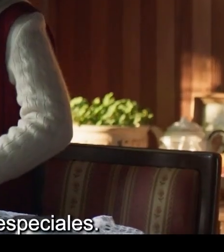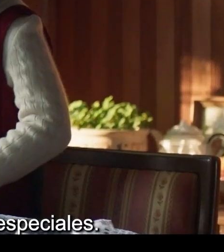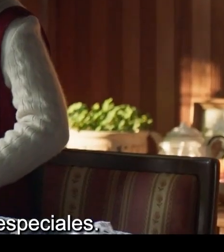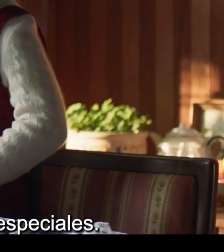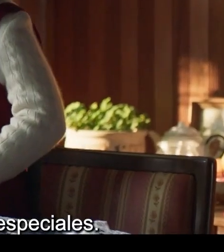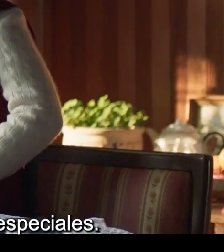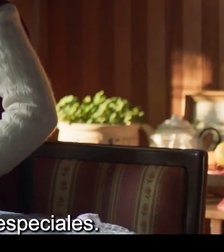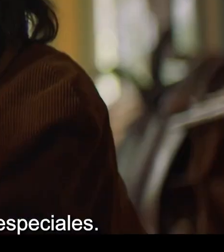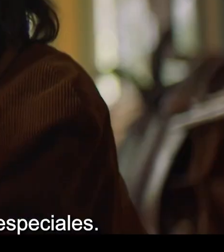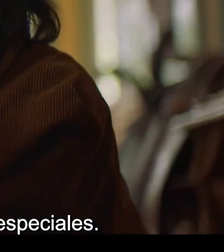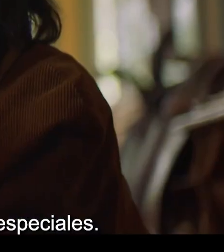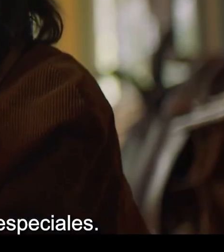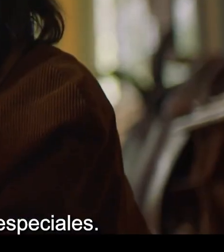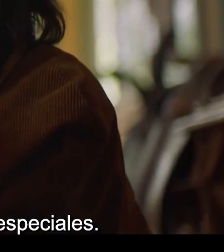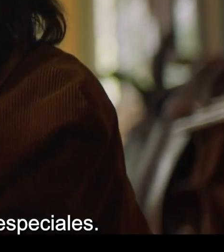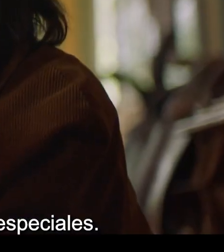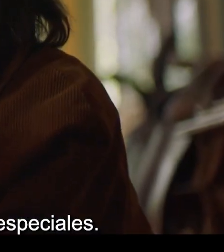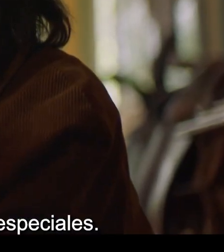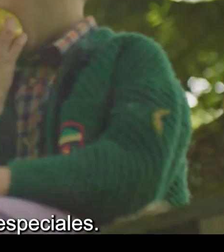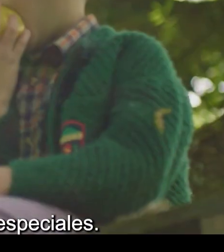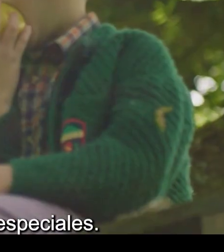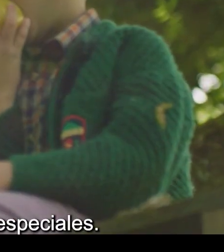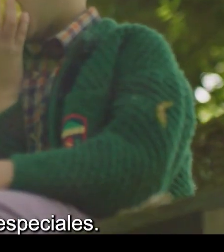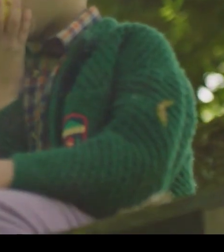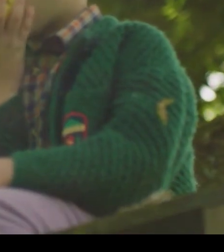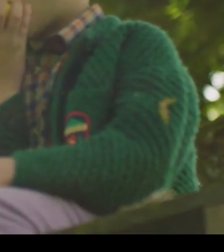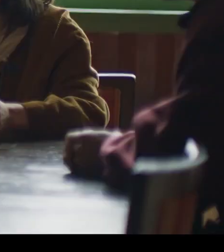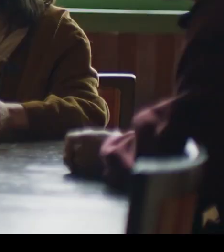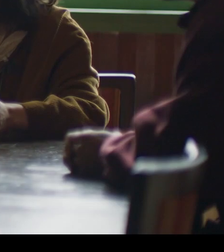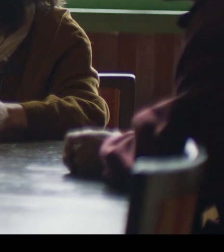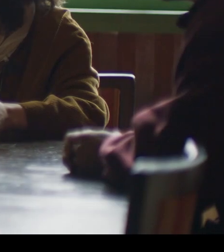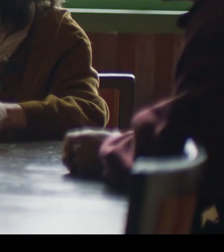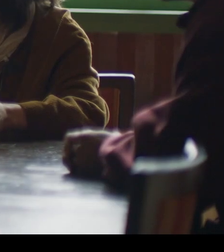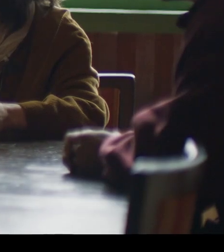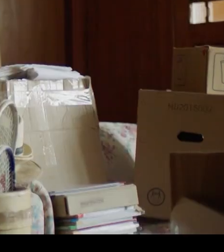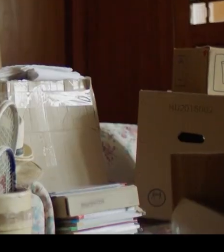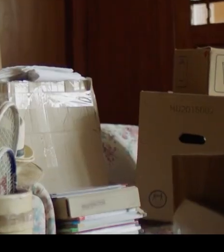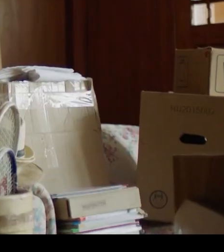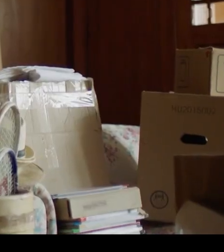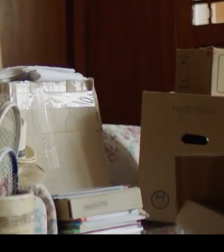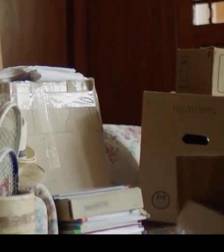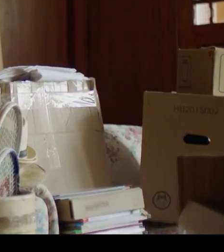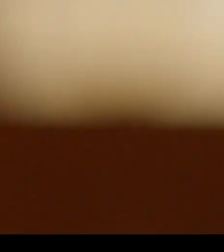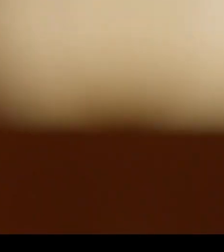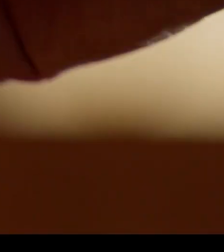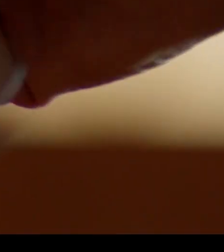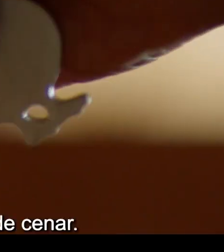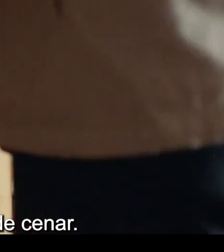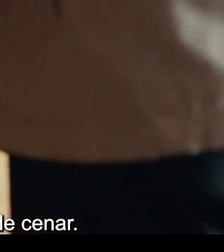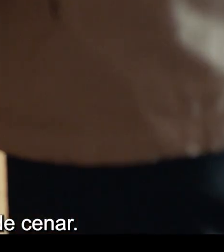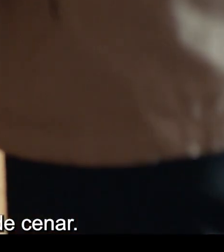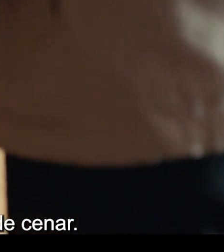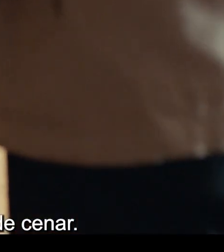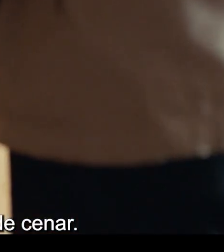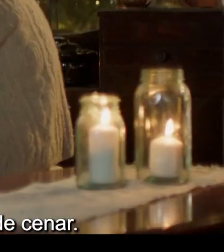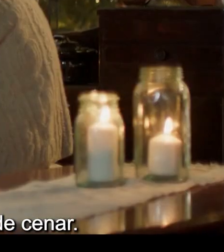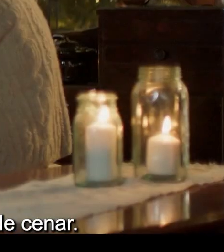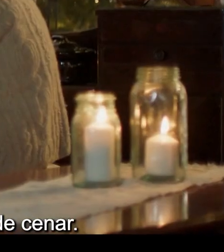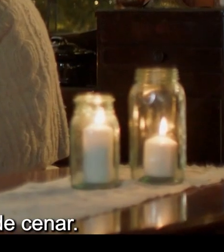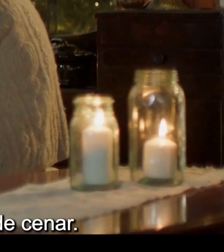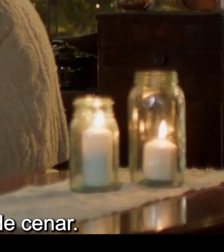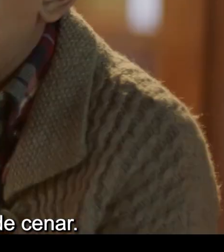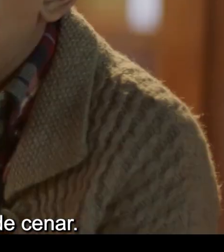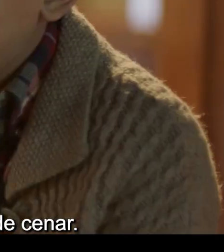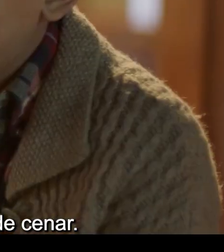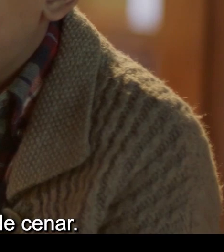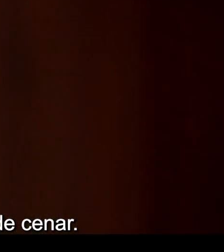La que tanto cuidábamos para usarla en los momentos especiales. Rafita, para ti, la guitarra y las